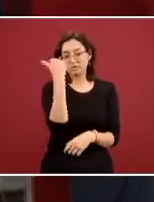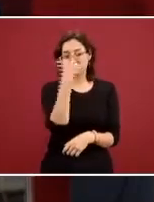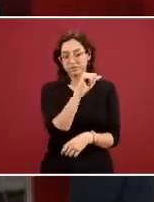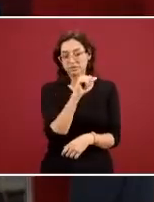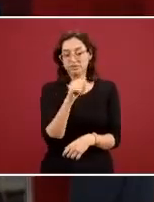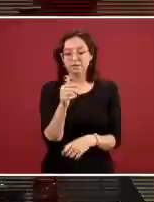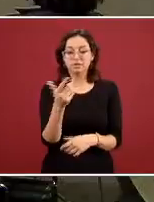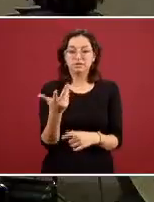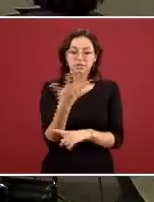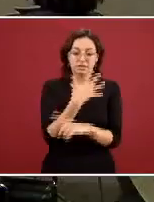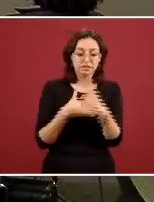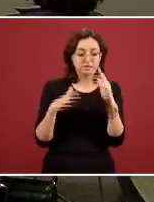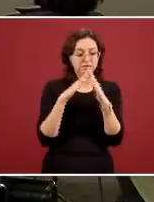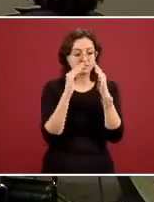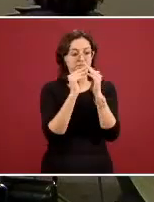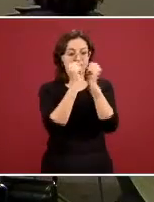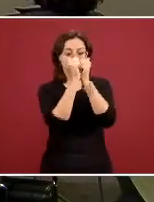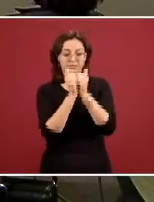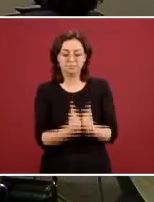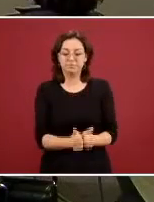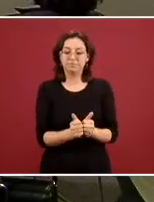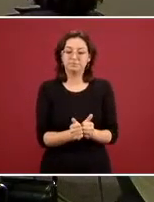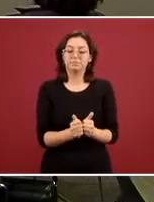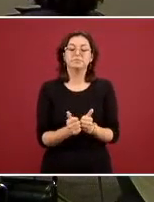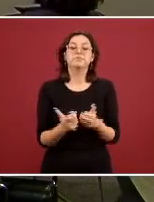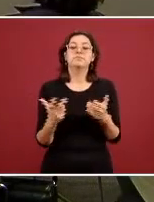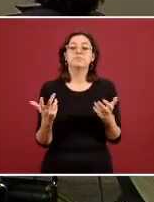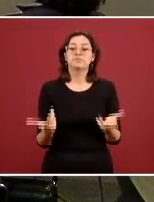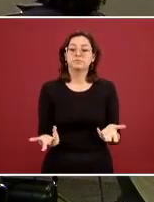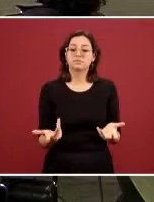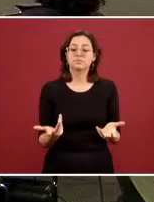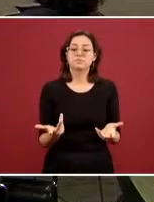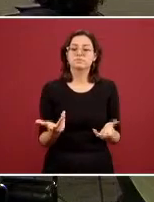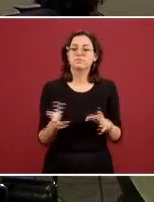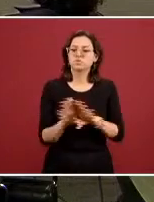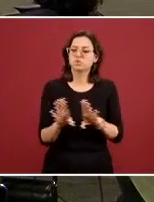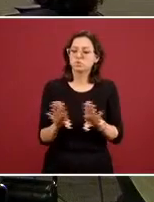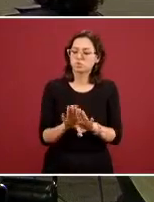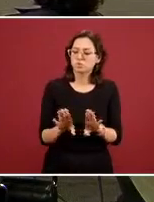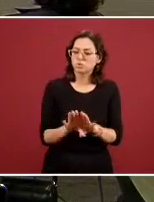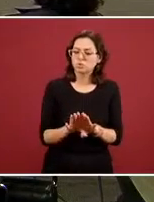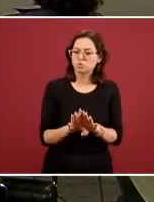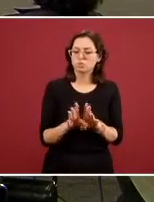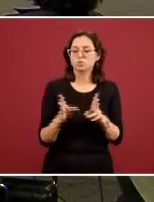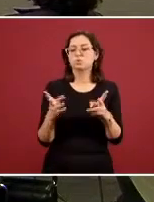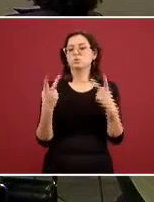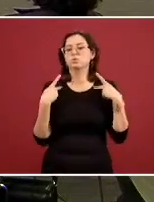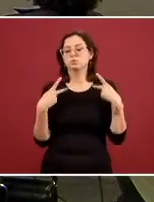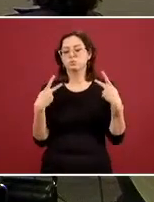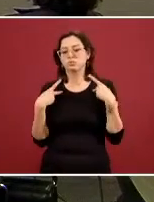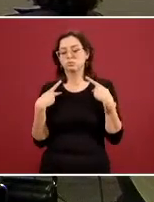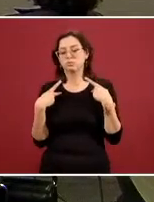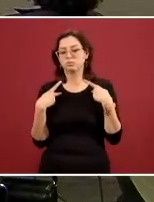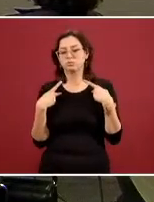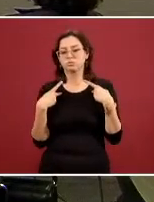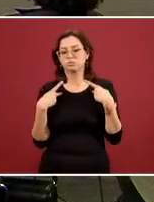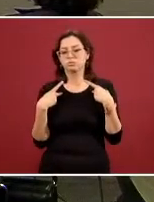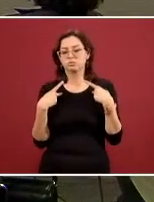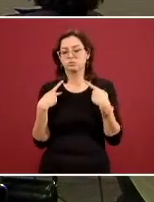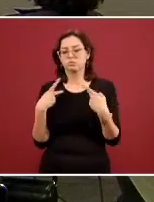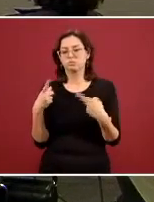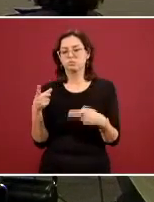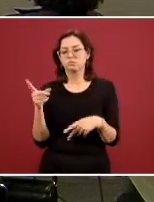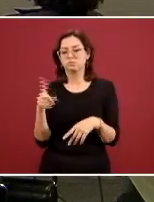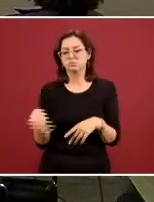ambiente de encierro y también algo muy importante cómo se puede manejar a la población que está pues